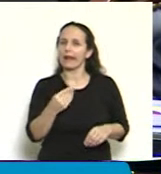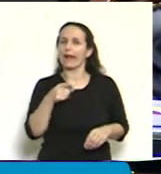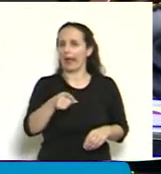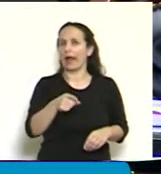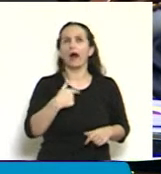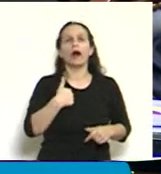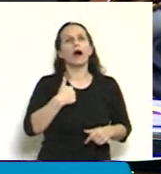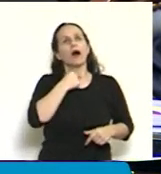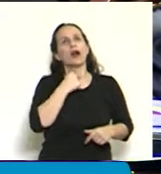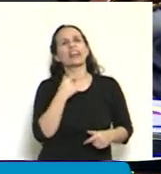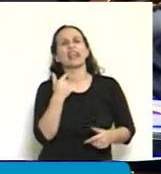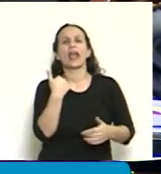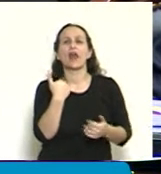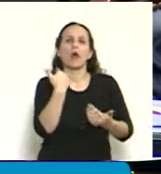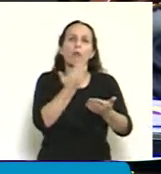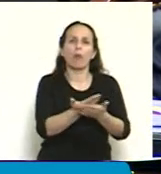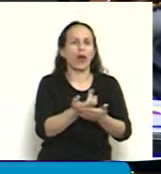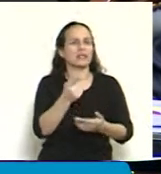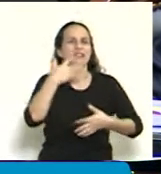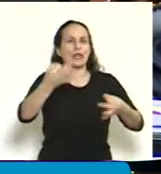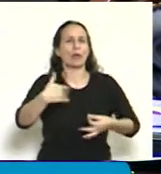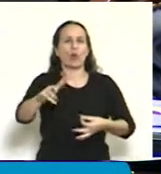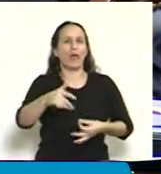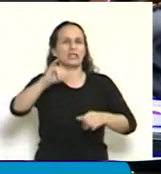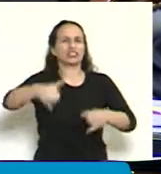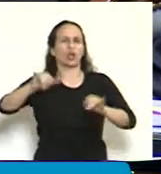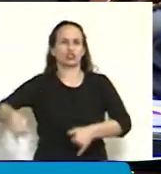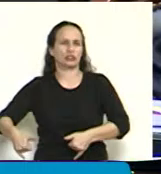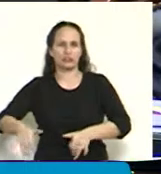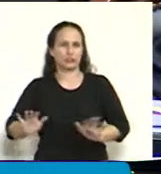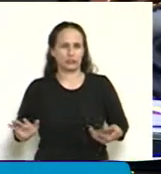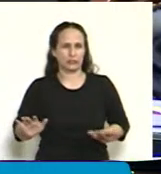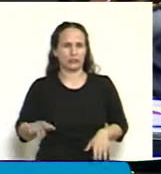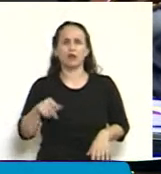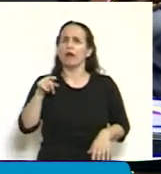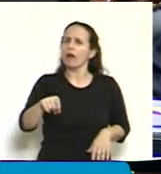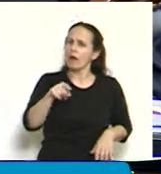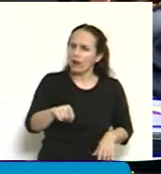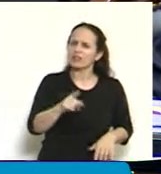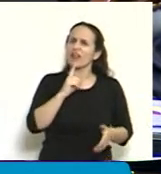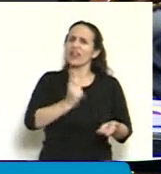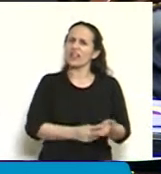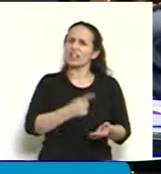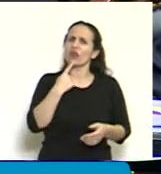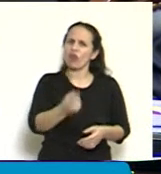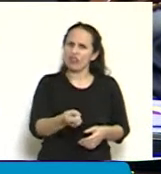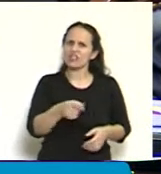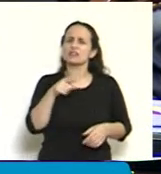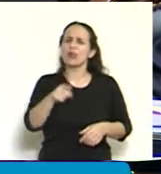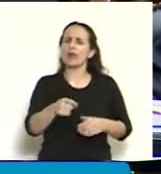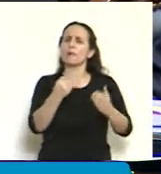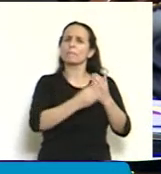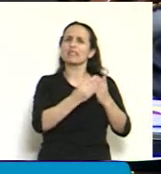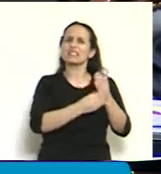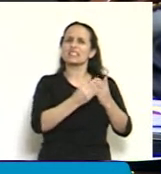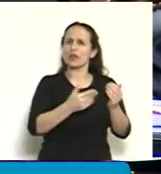se va a hacer de cualquier manera y a cualquier precio. Ese decreto prevé el incremento de cargos en el Ministerio